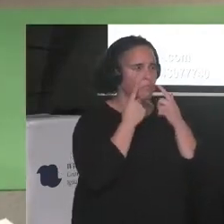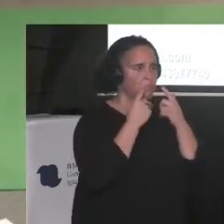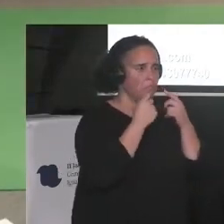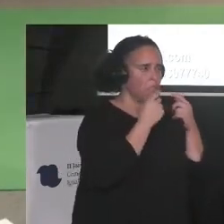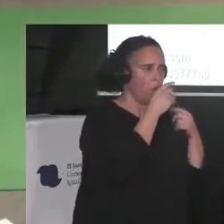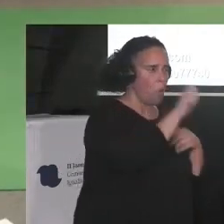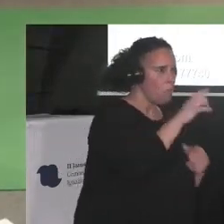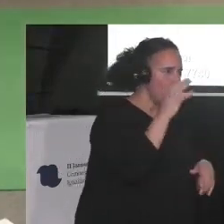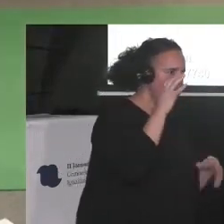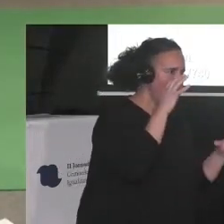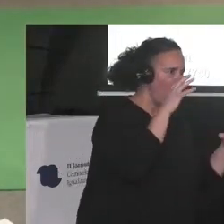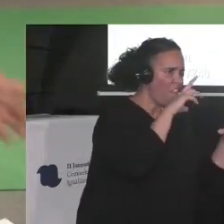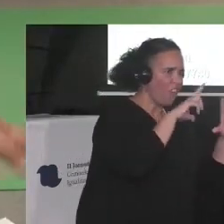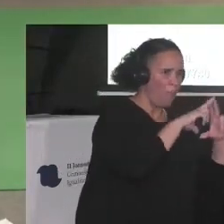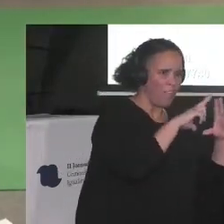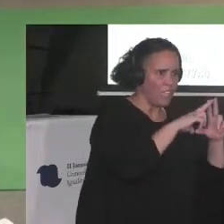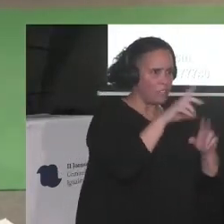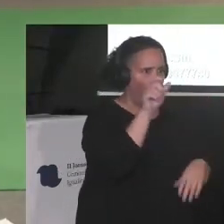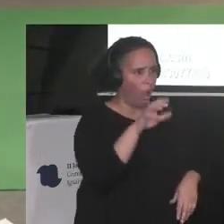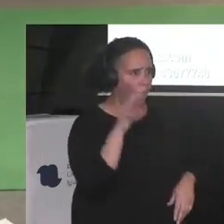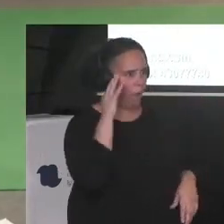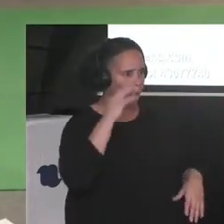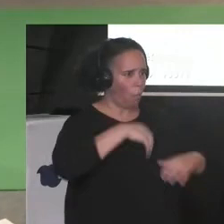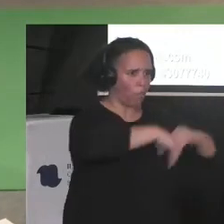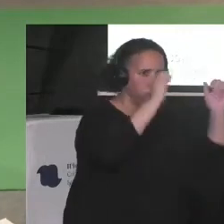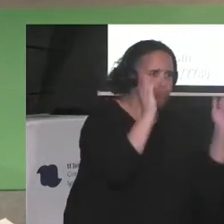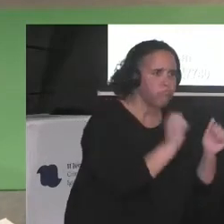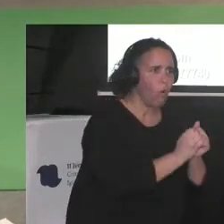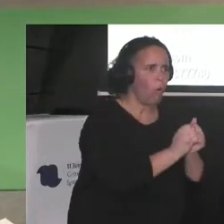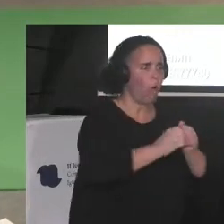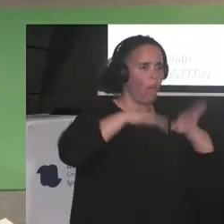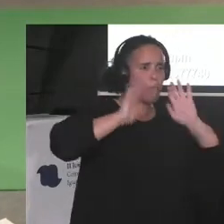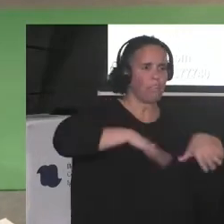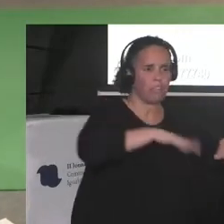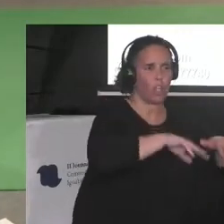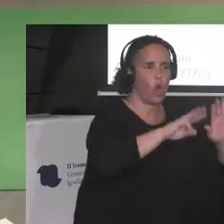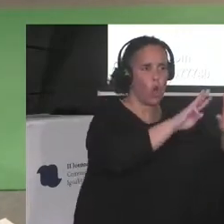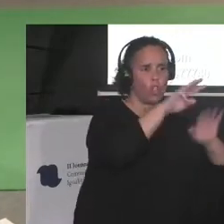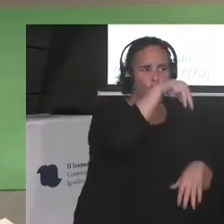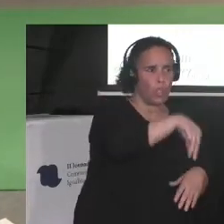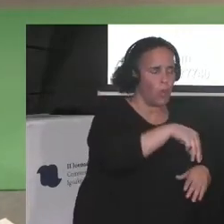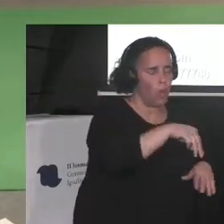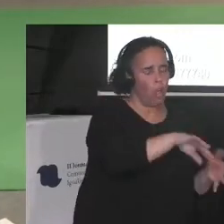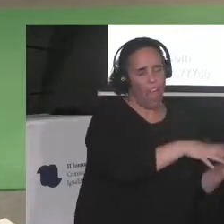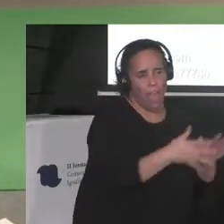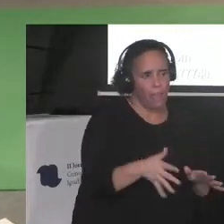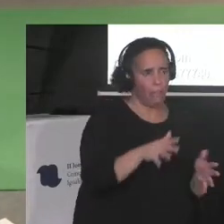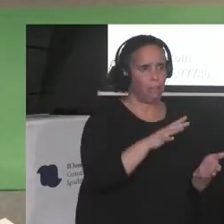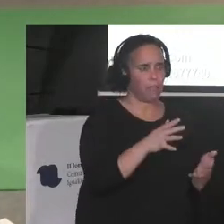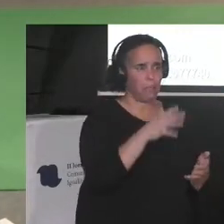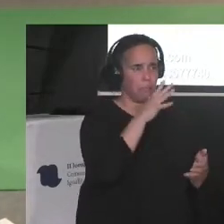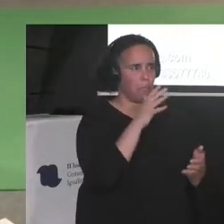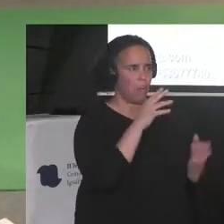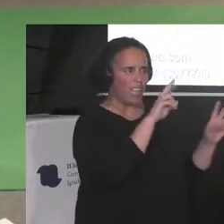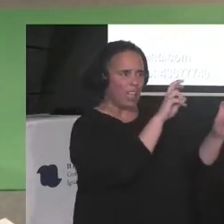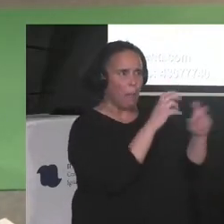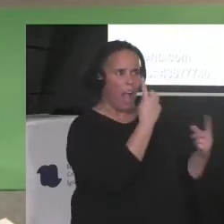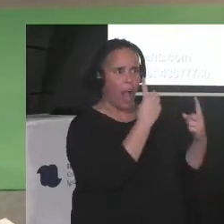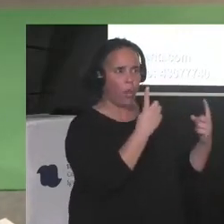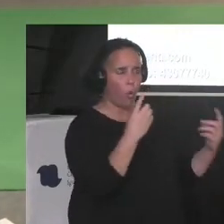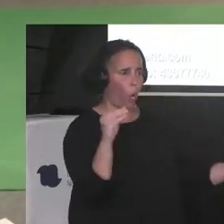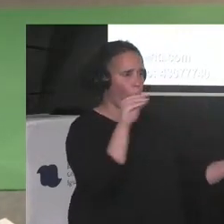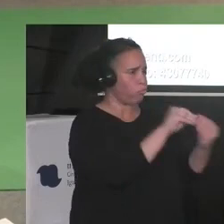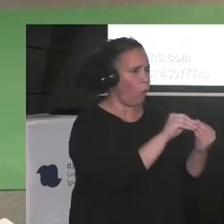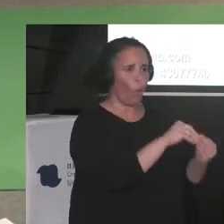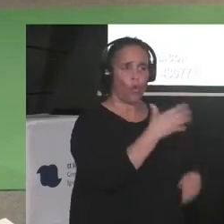en la manifestación del 8M por temas irreconciliables. Vi cómo se cancelaban